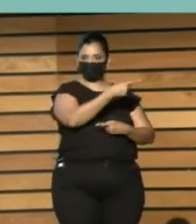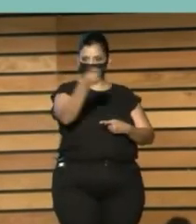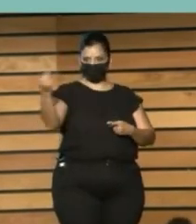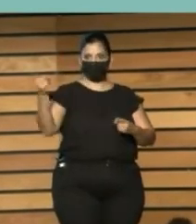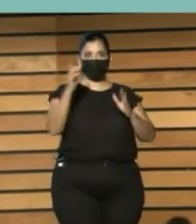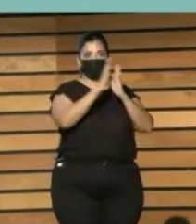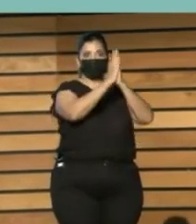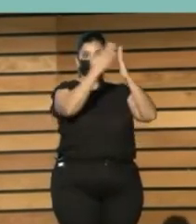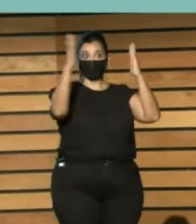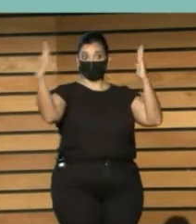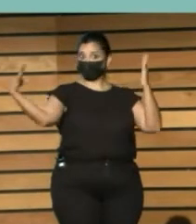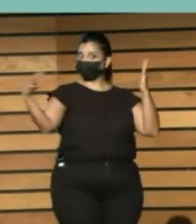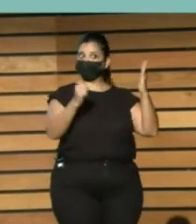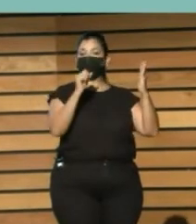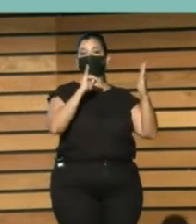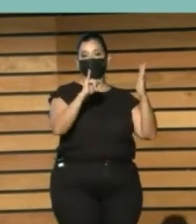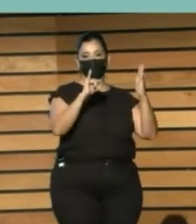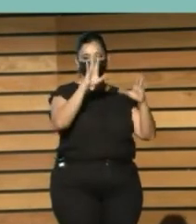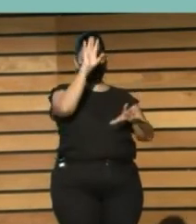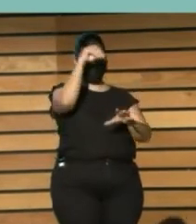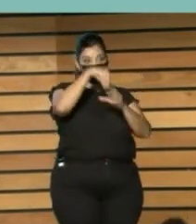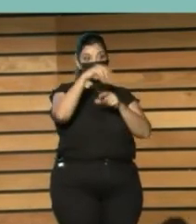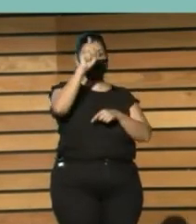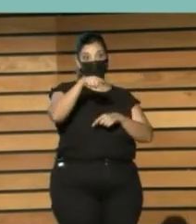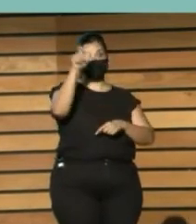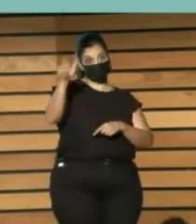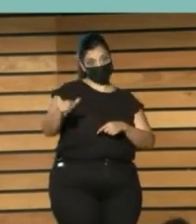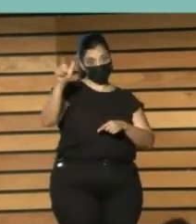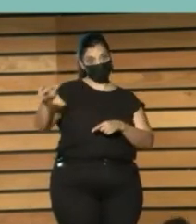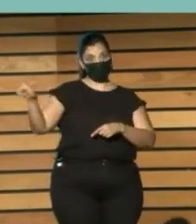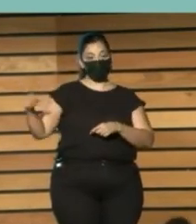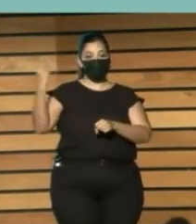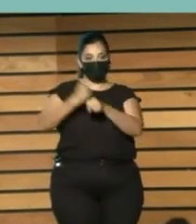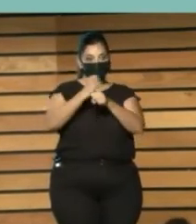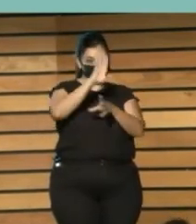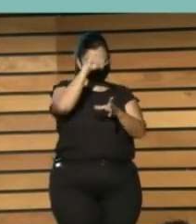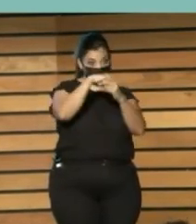las bibliotecas Lo estudien Y que reflexionen Acerca de sus contenidos